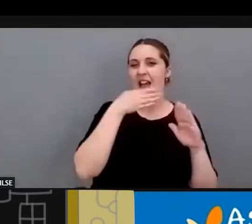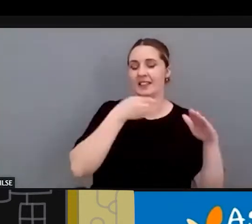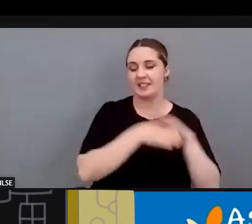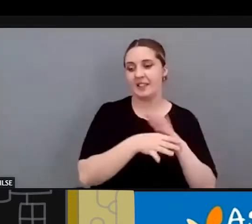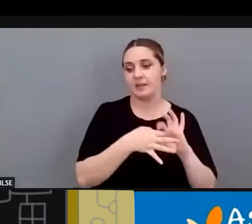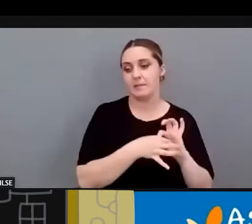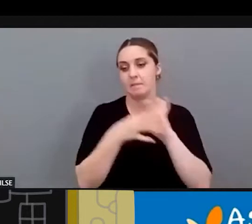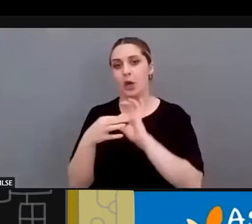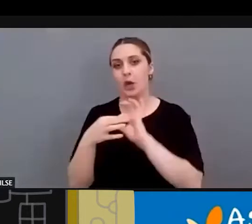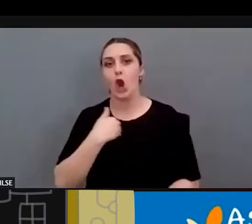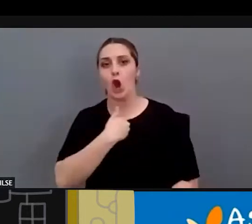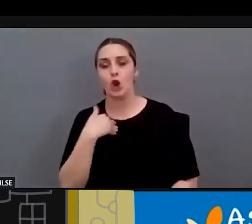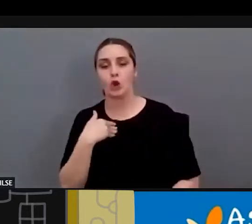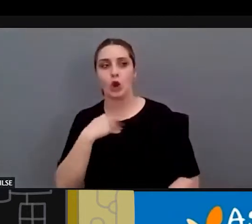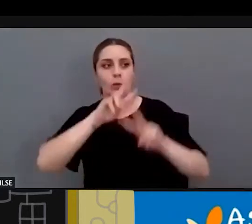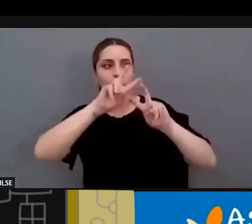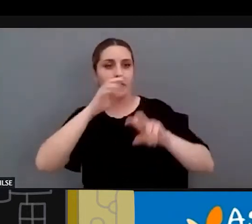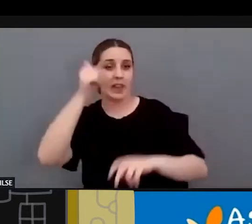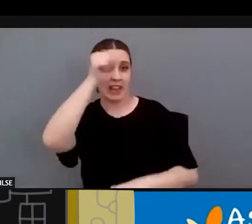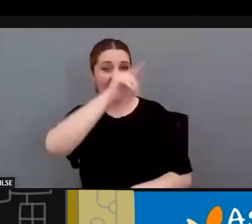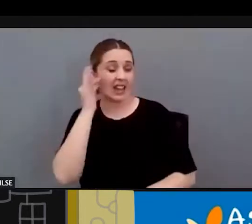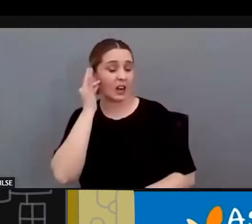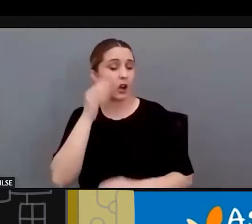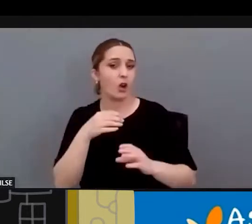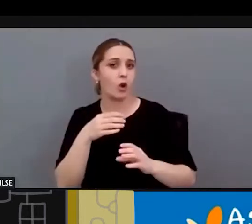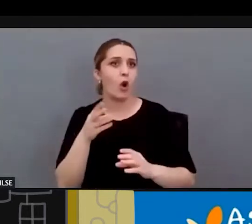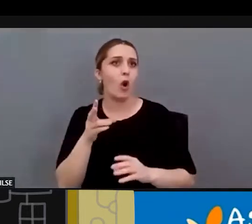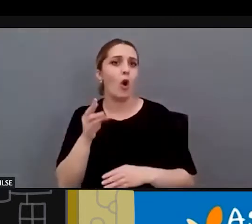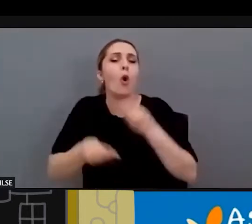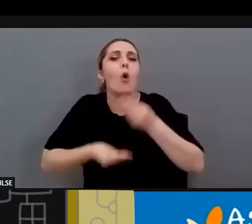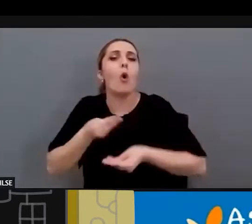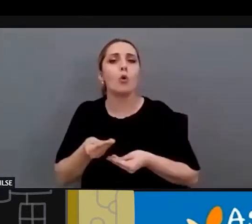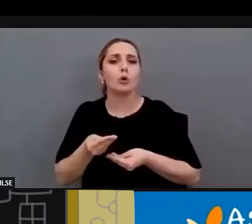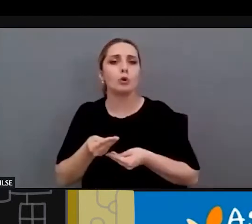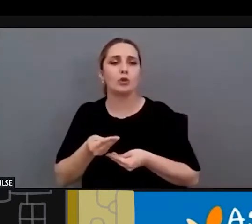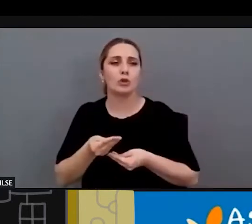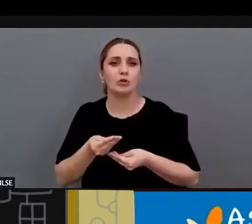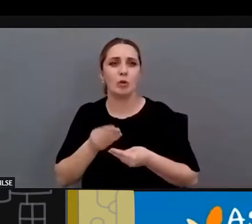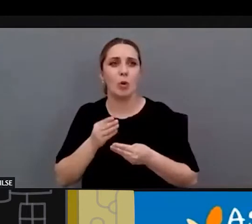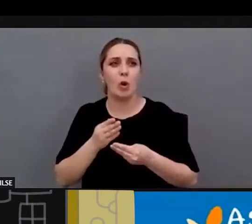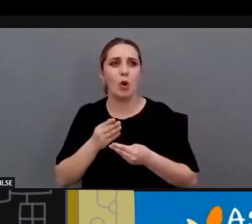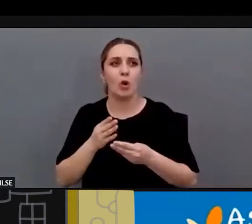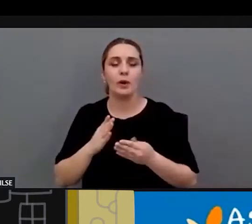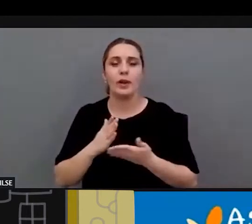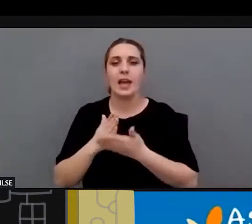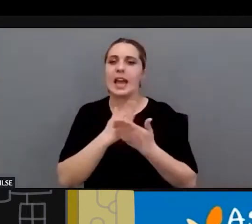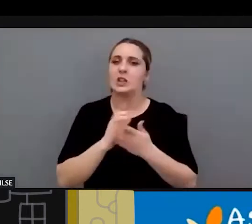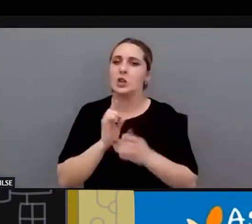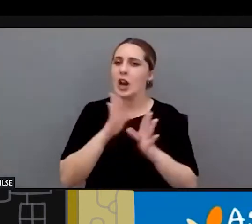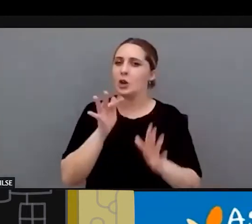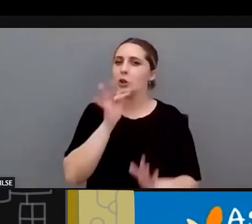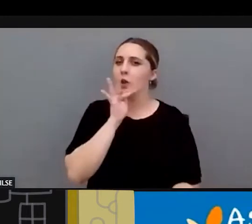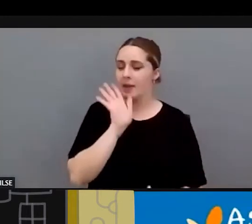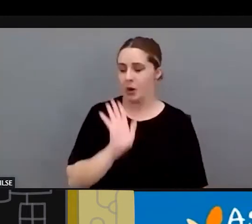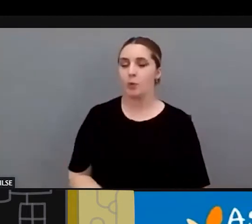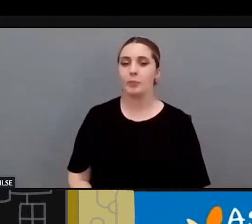esos roles de género, esos usos de esos espacios, productos y servicios.